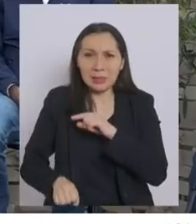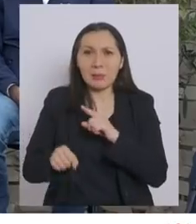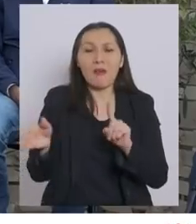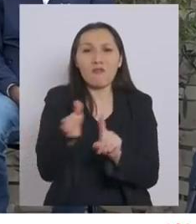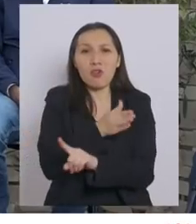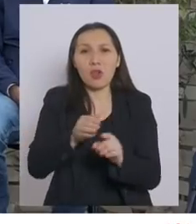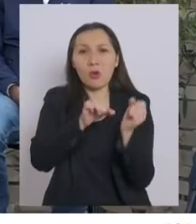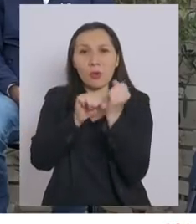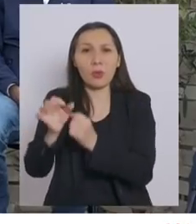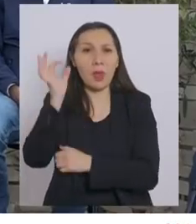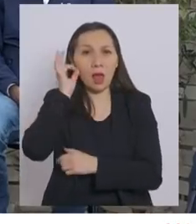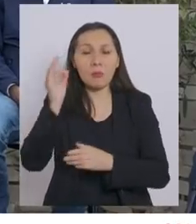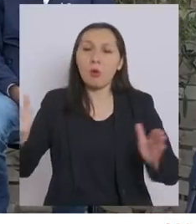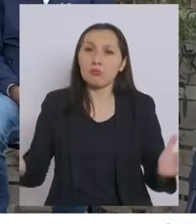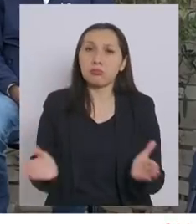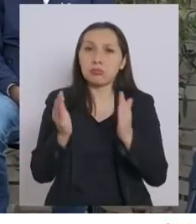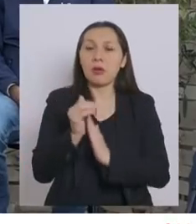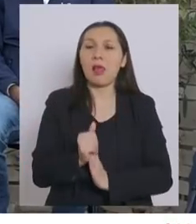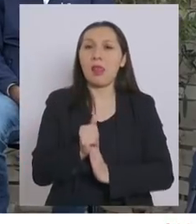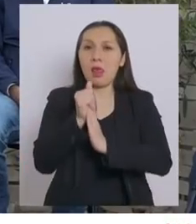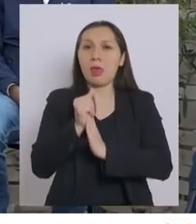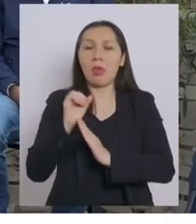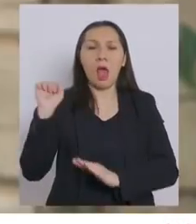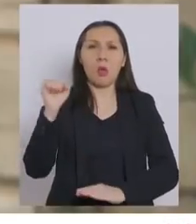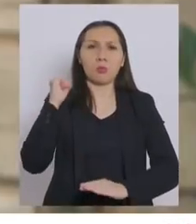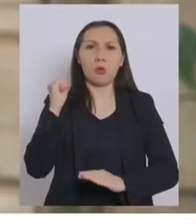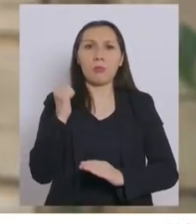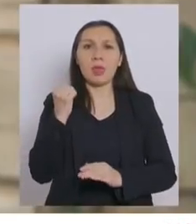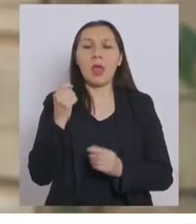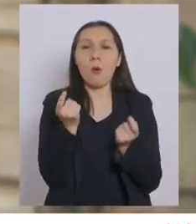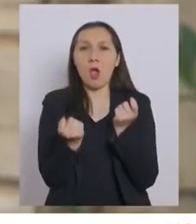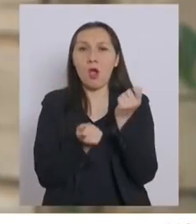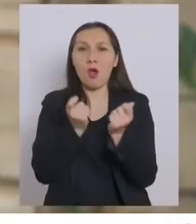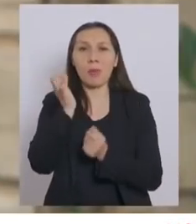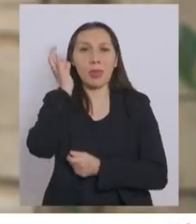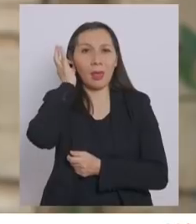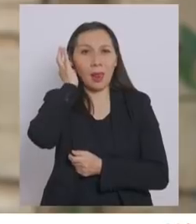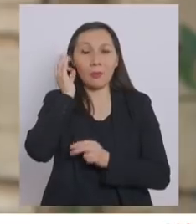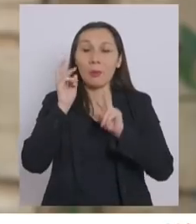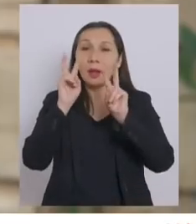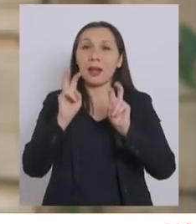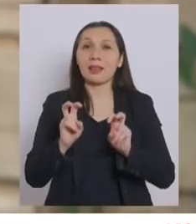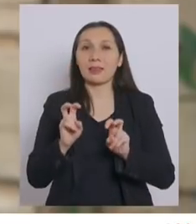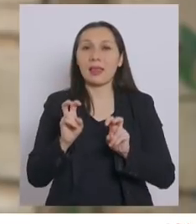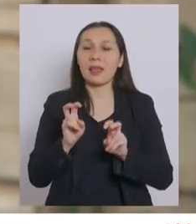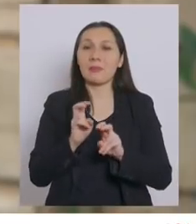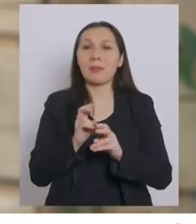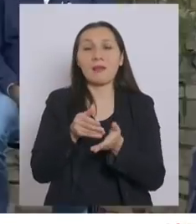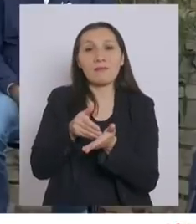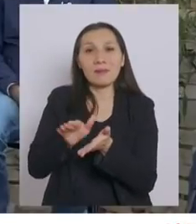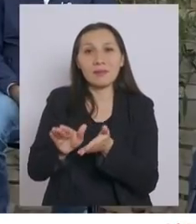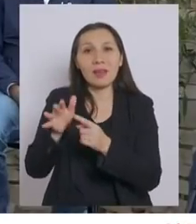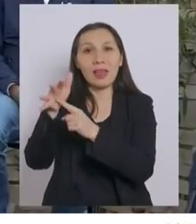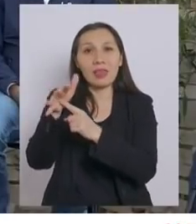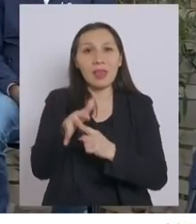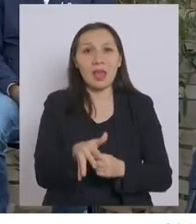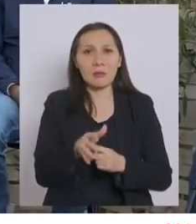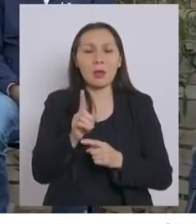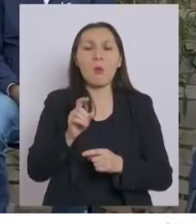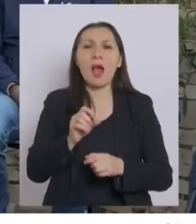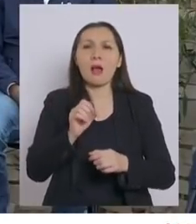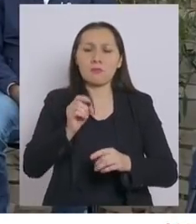contra las mujeres y promover el liderazgo y la autonomía económica de las mujeres. En relación a la eliminación de discriminaciones